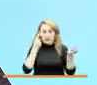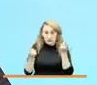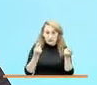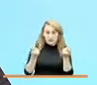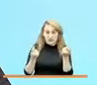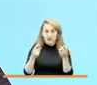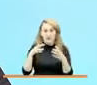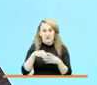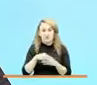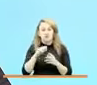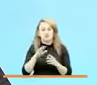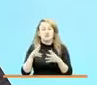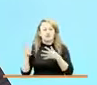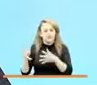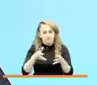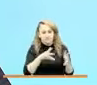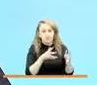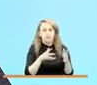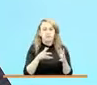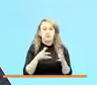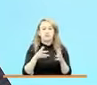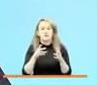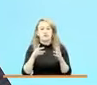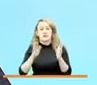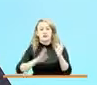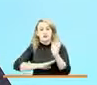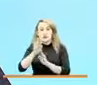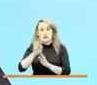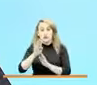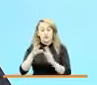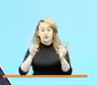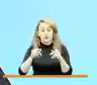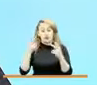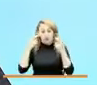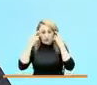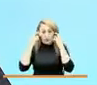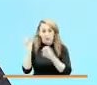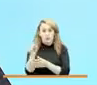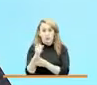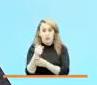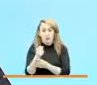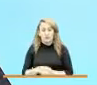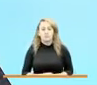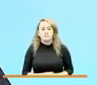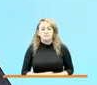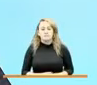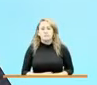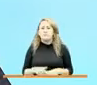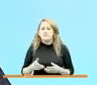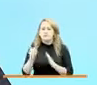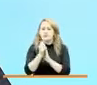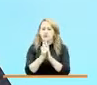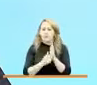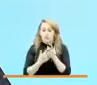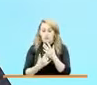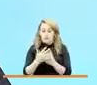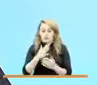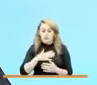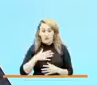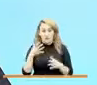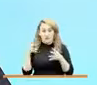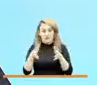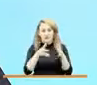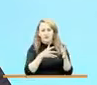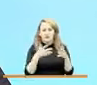de enseñanza y desarrollo, repito, cognitivo y motor. A través de este programa Mis Manos Te Enseñan pudimos tener el